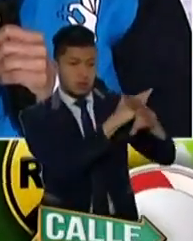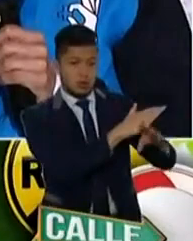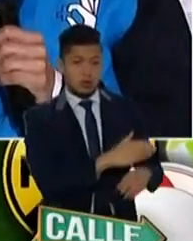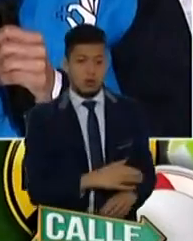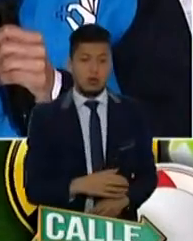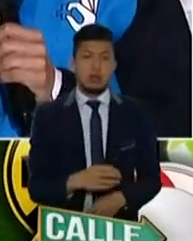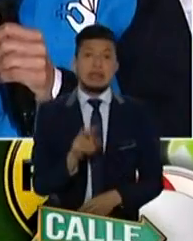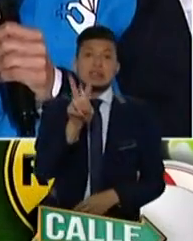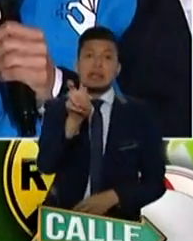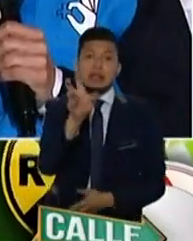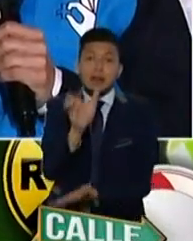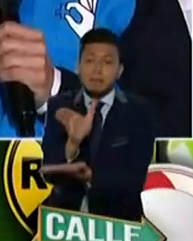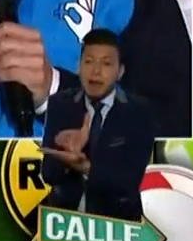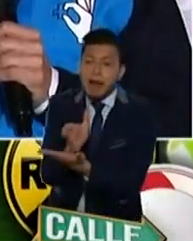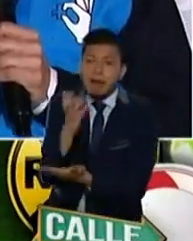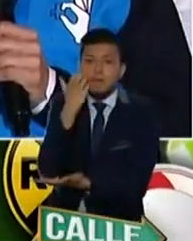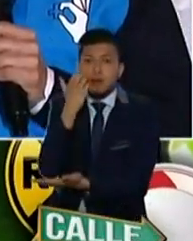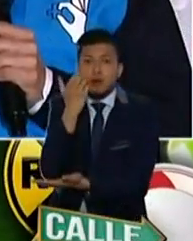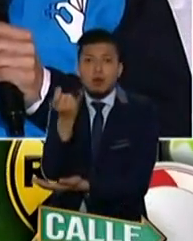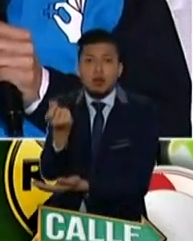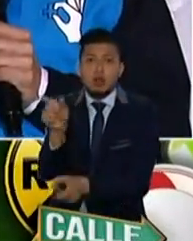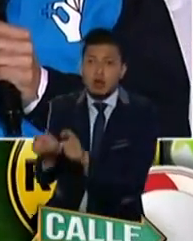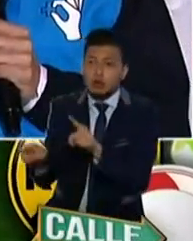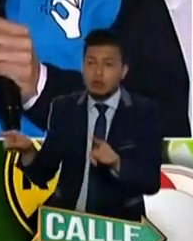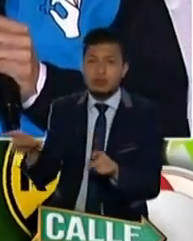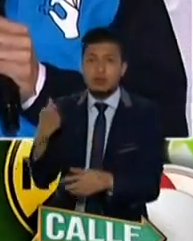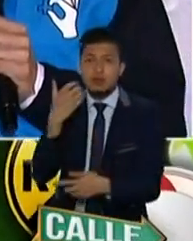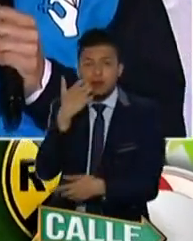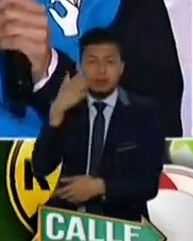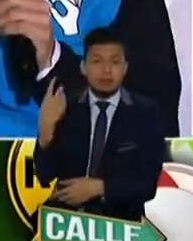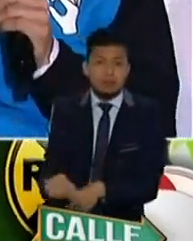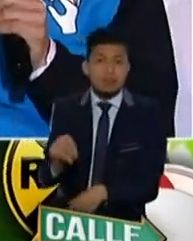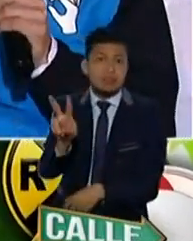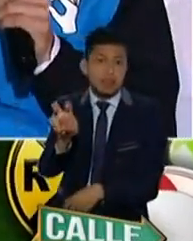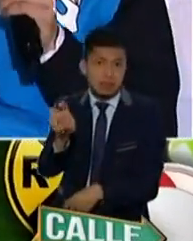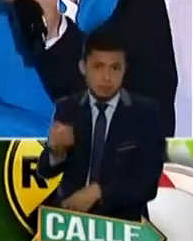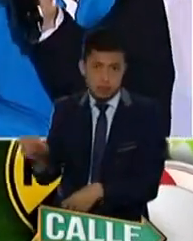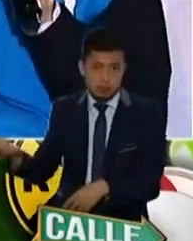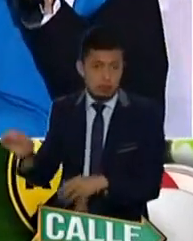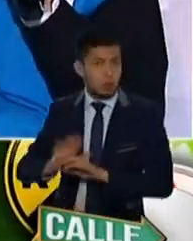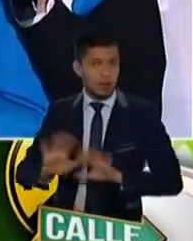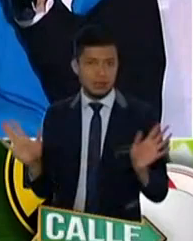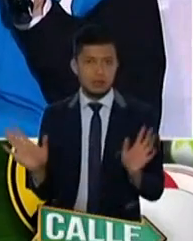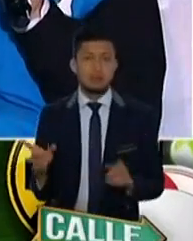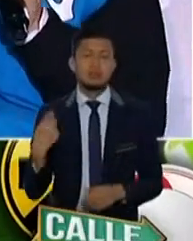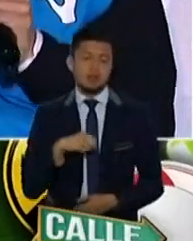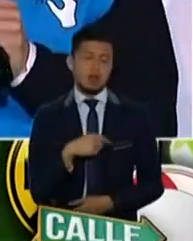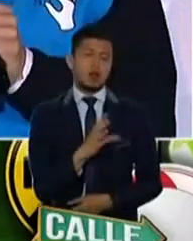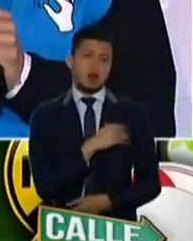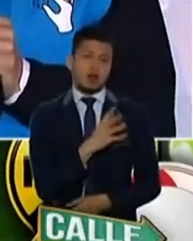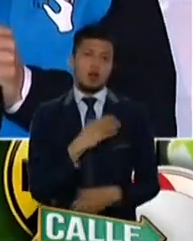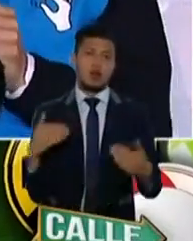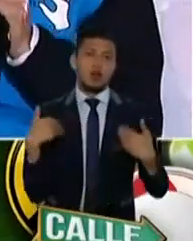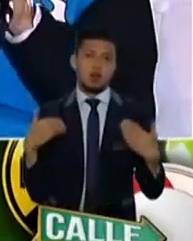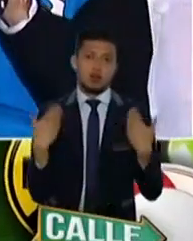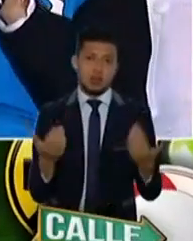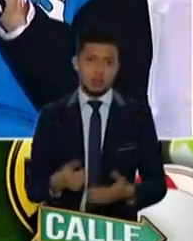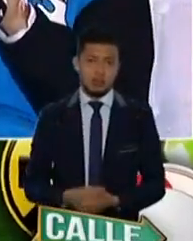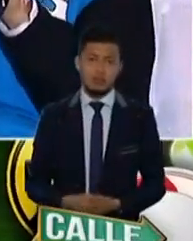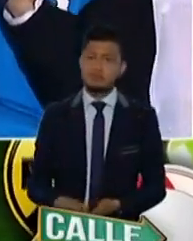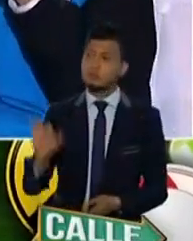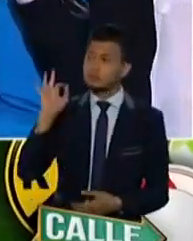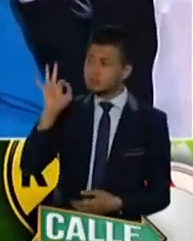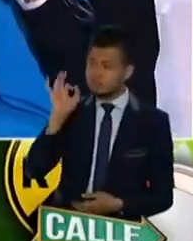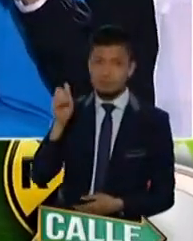reacciones antes de la vacuna. No más. Estamos muy contentos y logramos nuestra meta. ¡Qué maravilla! ¡Qué